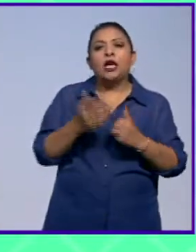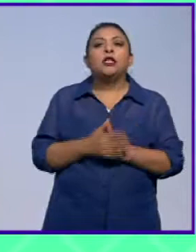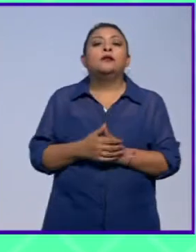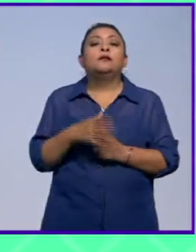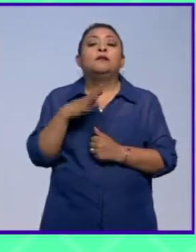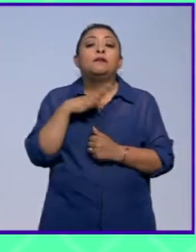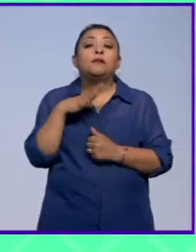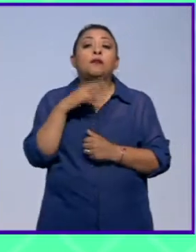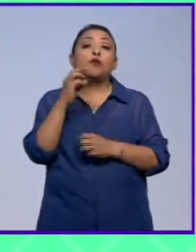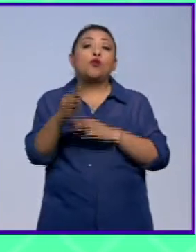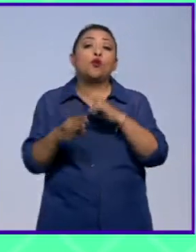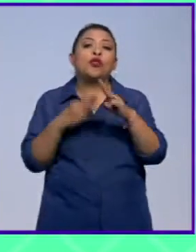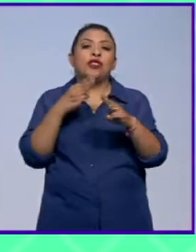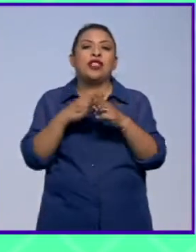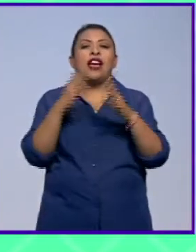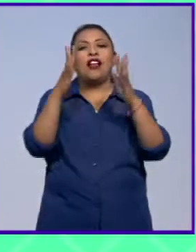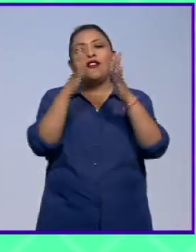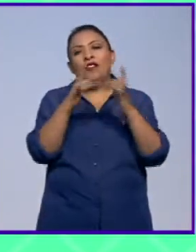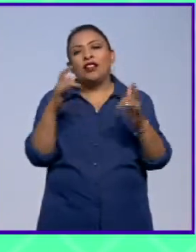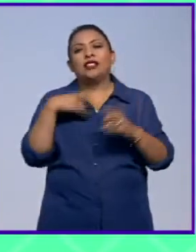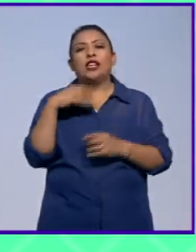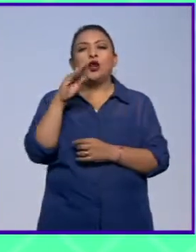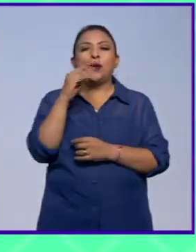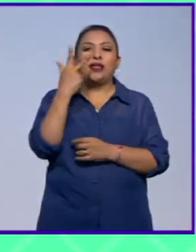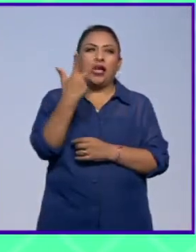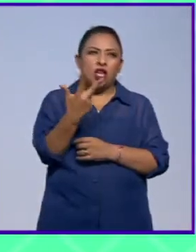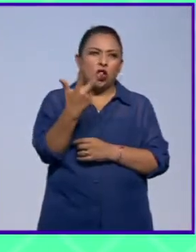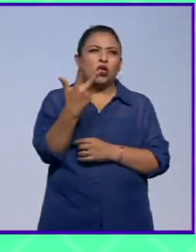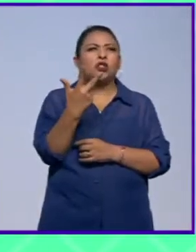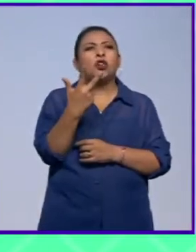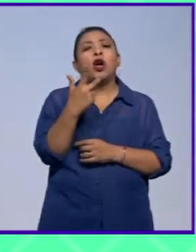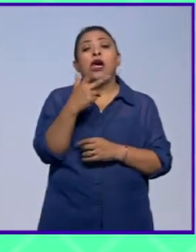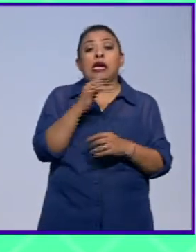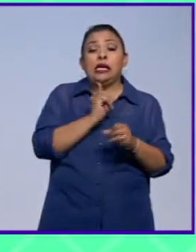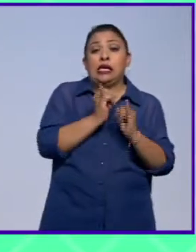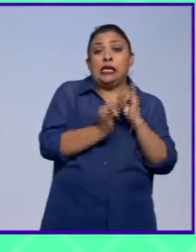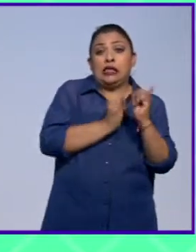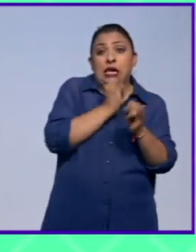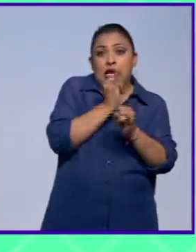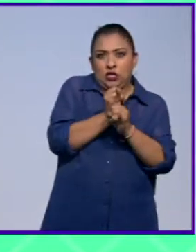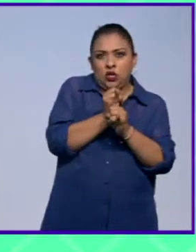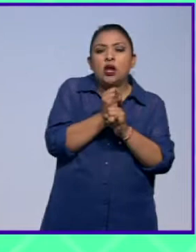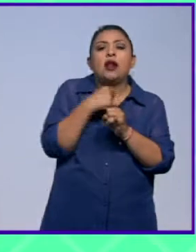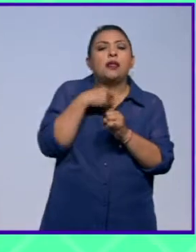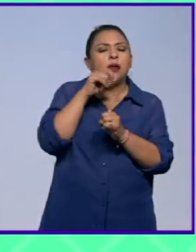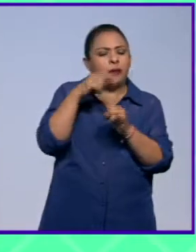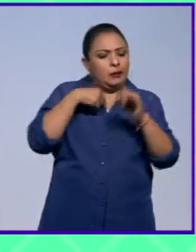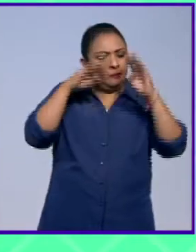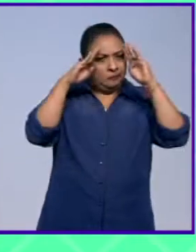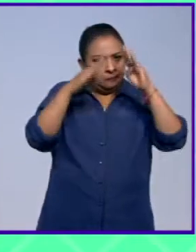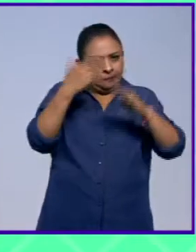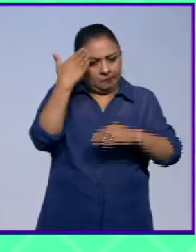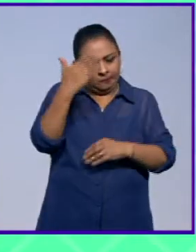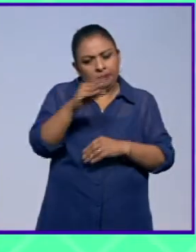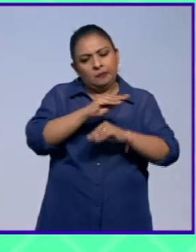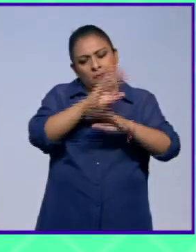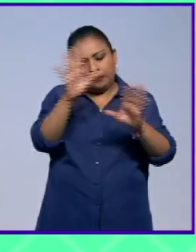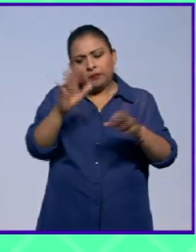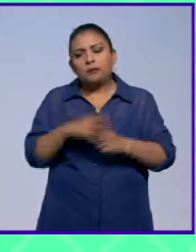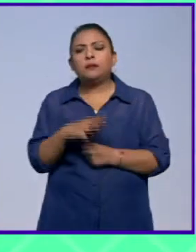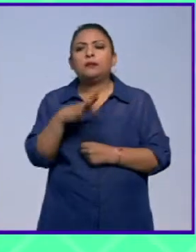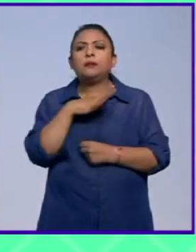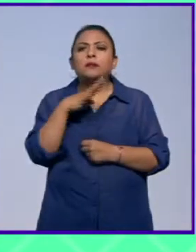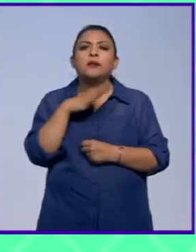la cobertura del Mundial de Francia 98, en los aspectos internacionales a los que también les dediqué tiempo, por supuesto está